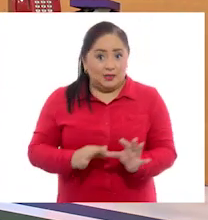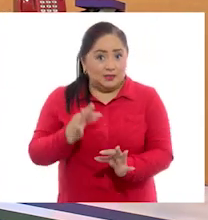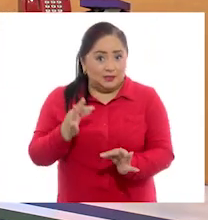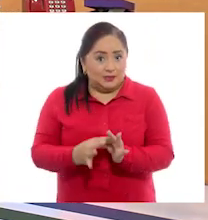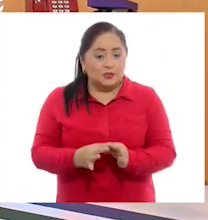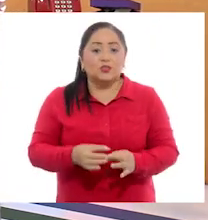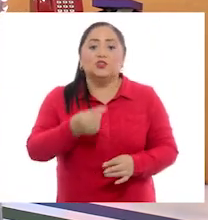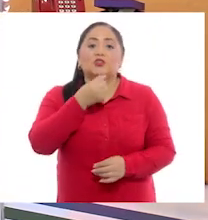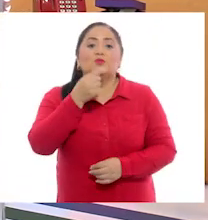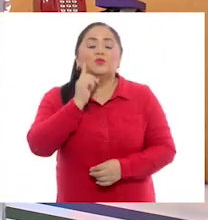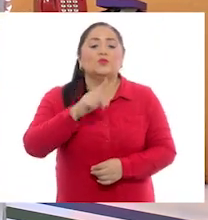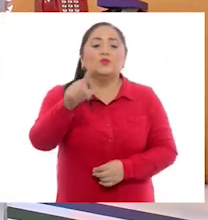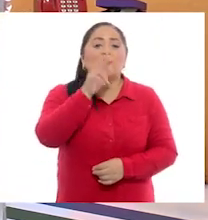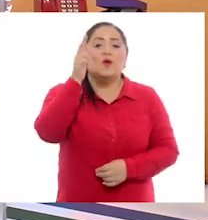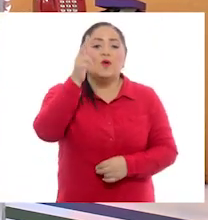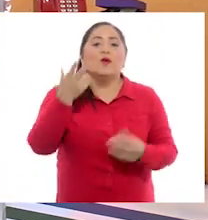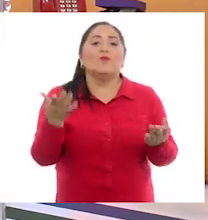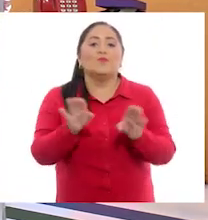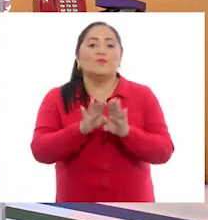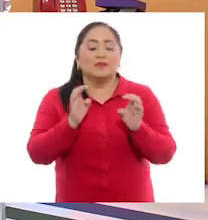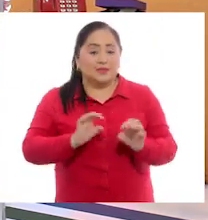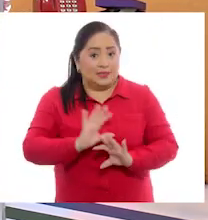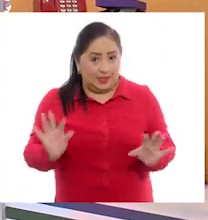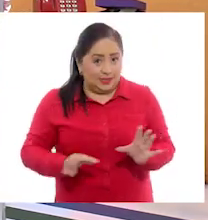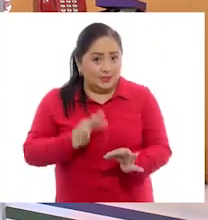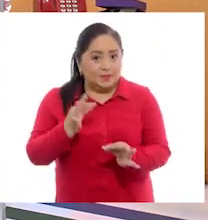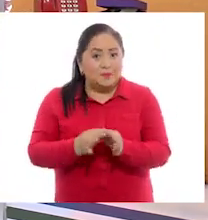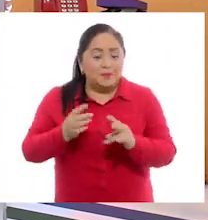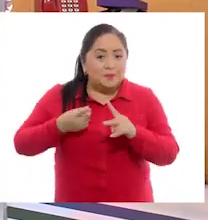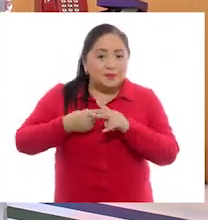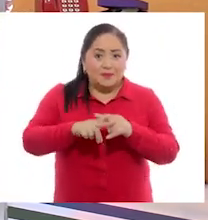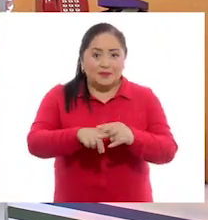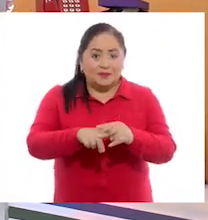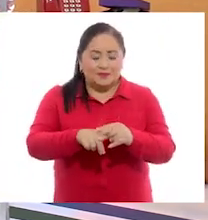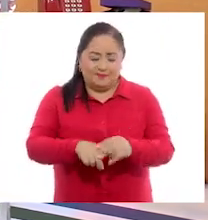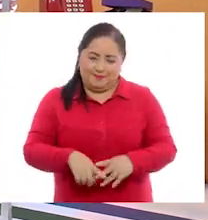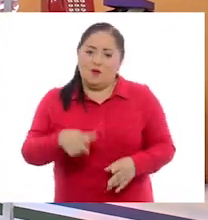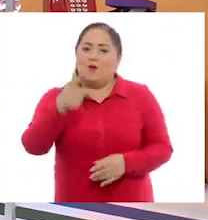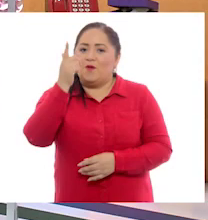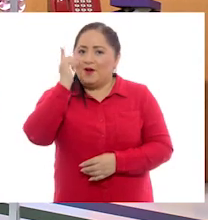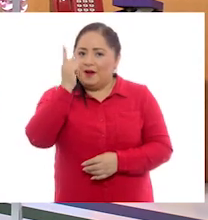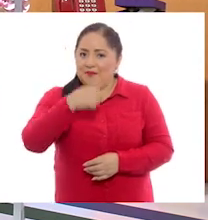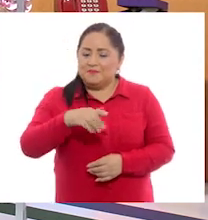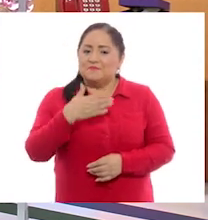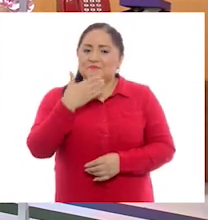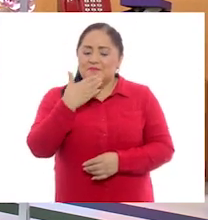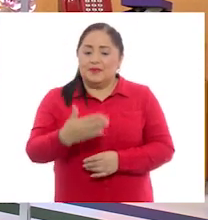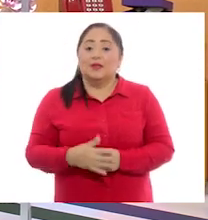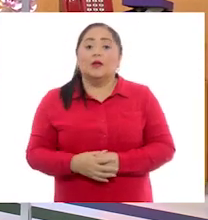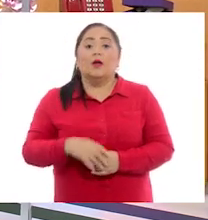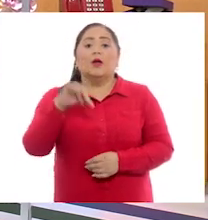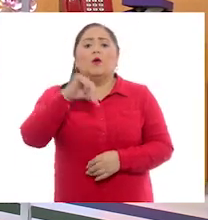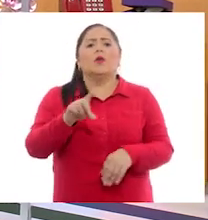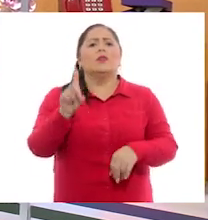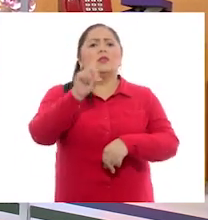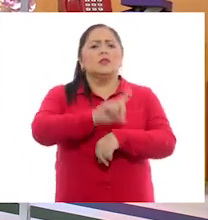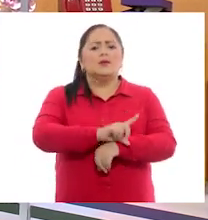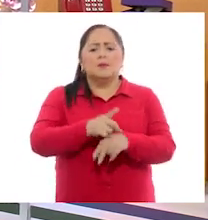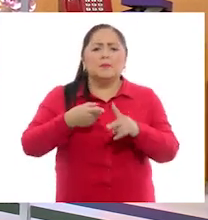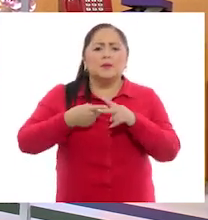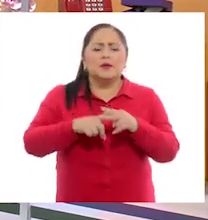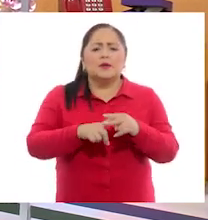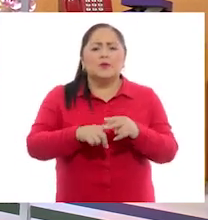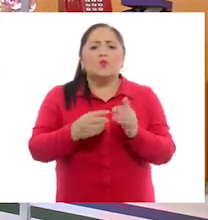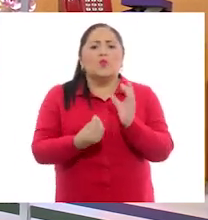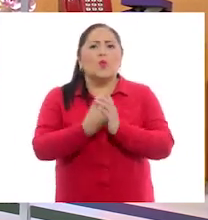Hola, niñas. Hola, niños. ¿Cómo están? ¿Listos para iniciar un nuevo tema? Espero que así sea. El día de hoy vamos a iniciar